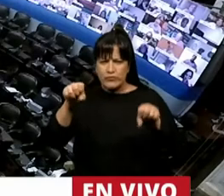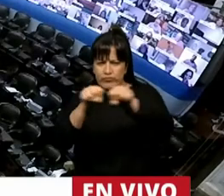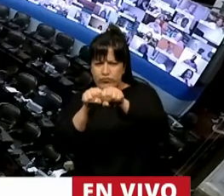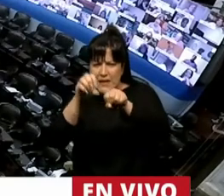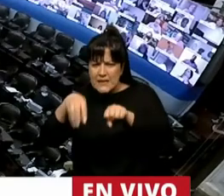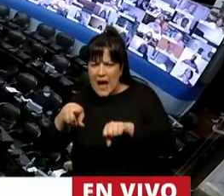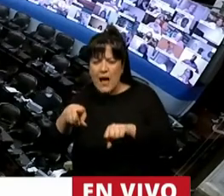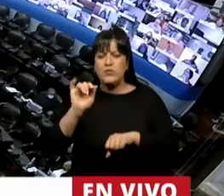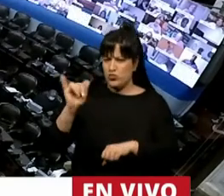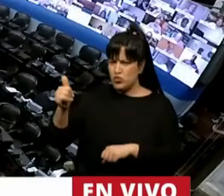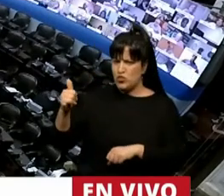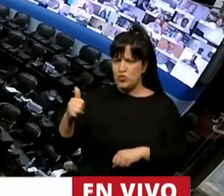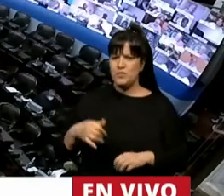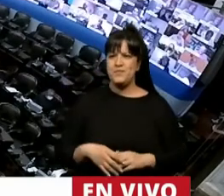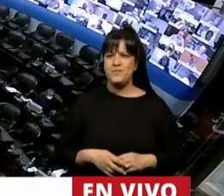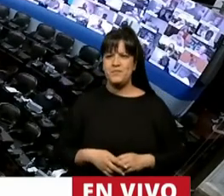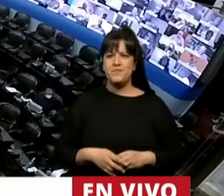Sí, señora Presidente.